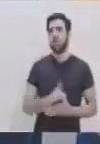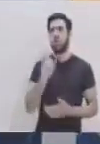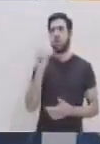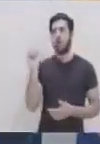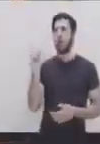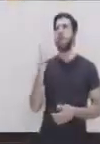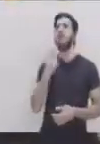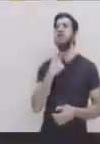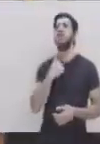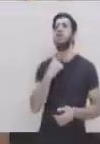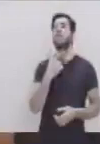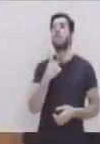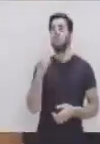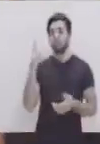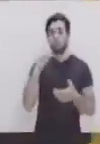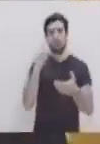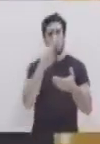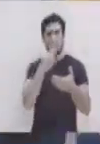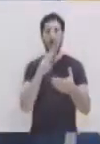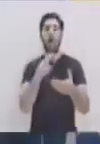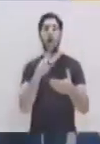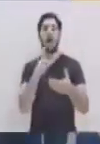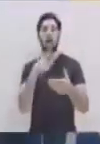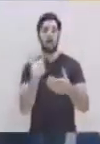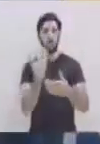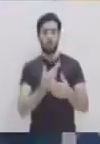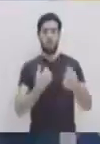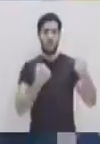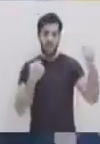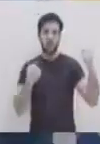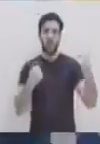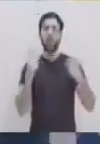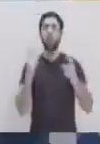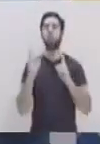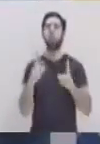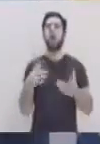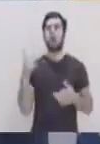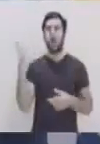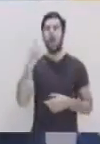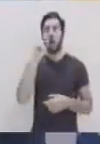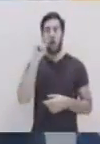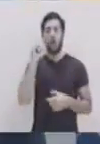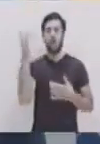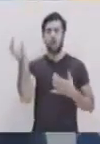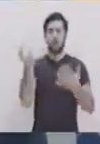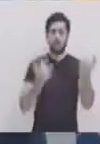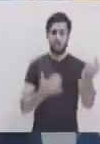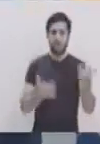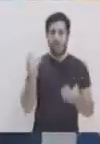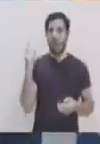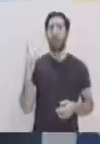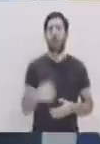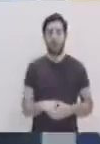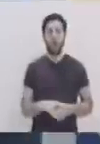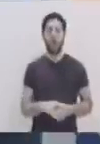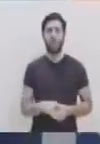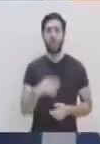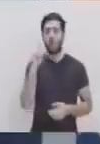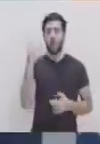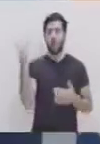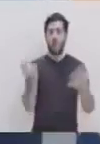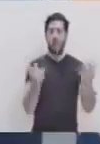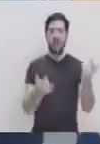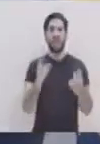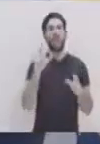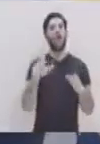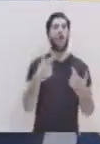¿cuál es su favorito? En especial me gusta el del hombre araña. Muy bien. ¿Y de qué manera puede encontrar usted una historia del hombre araña? ¿Qué ha visto